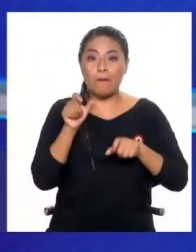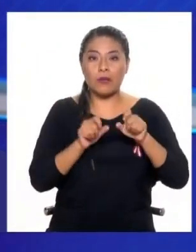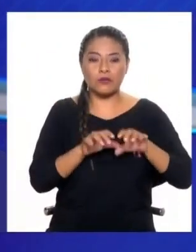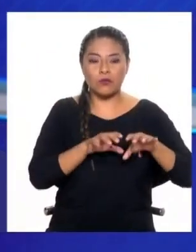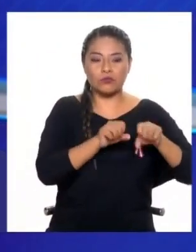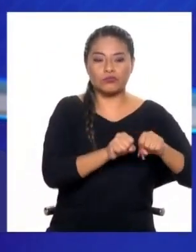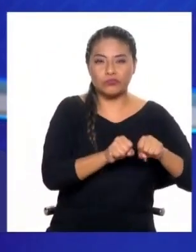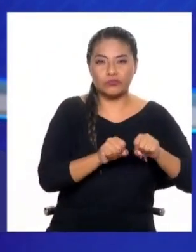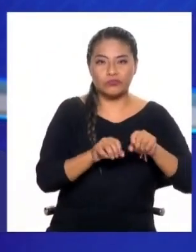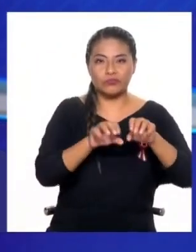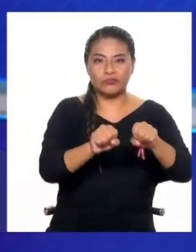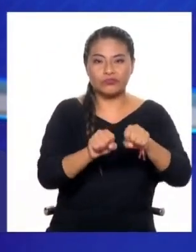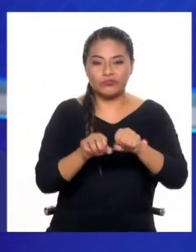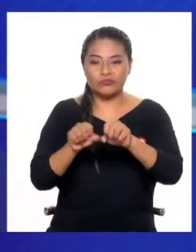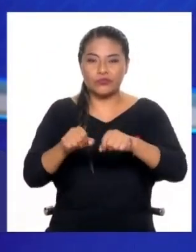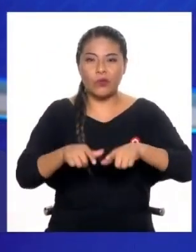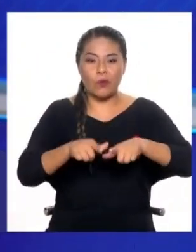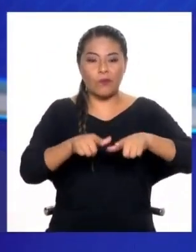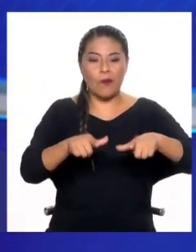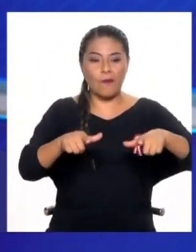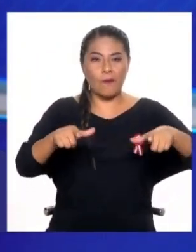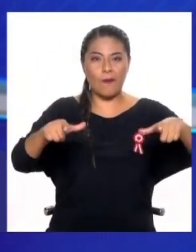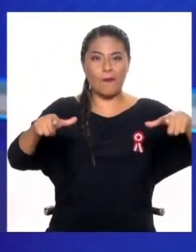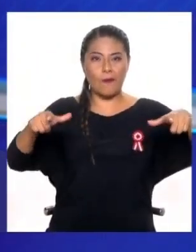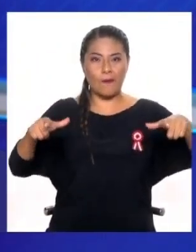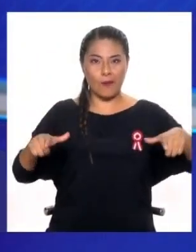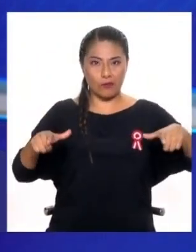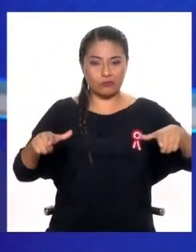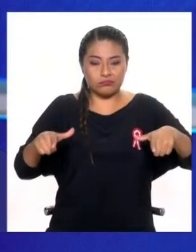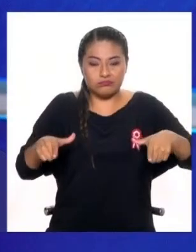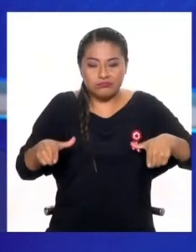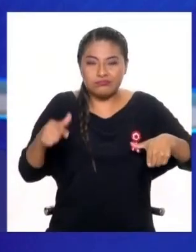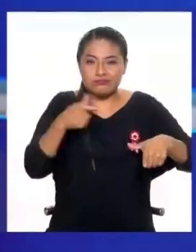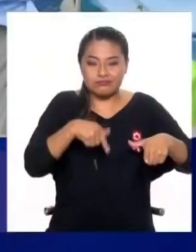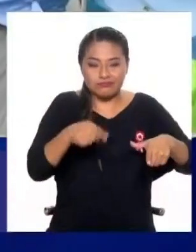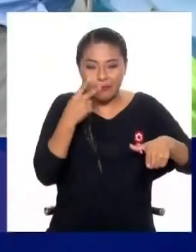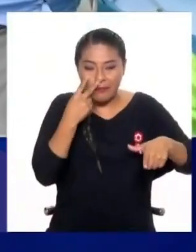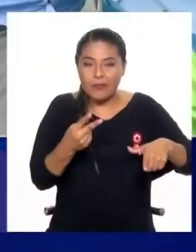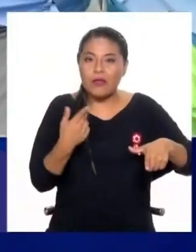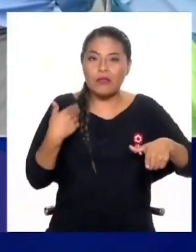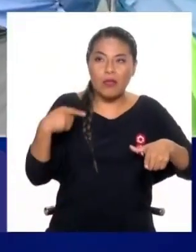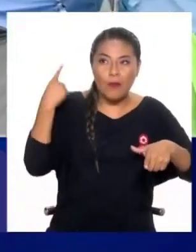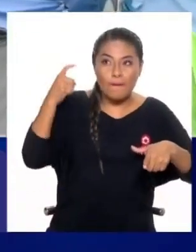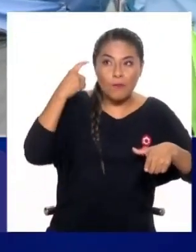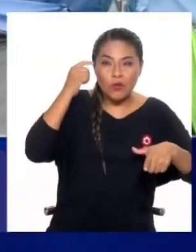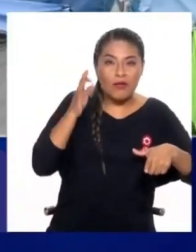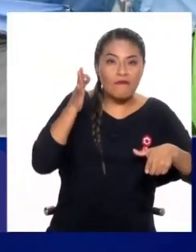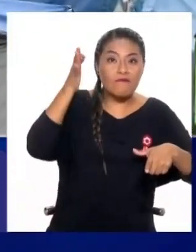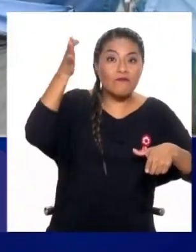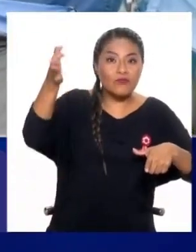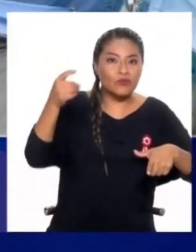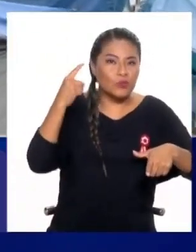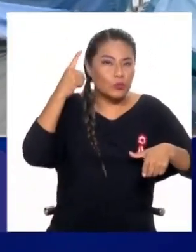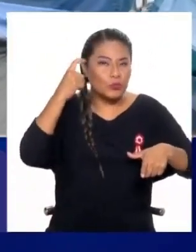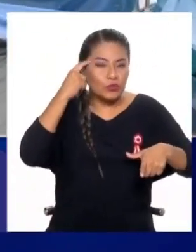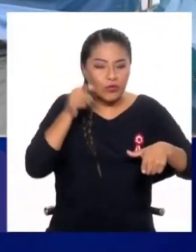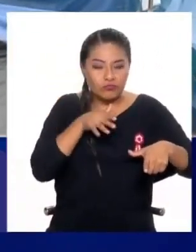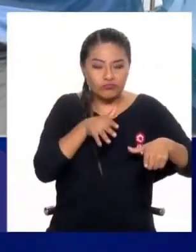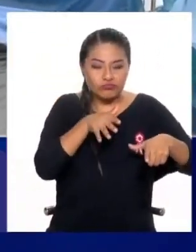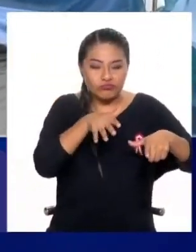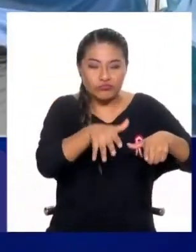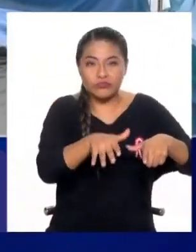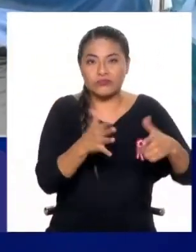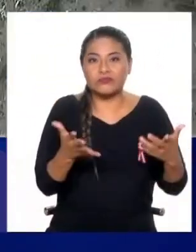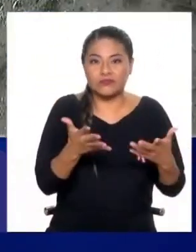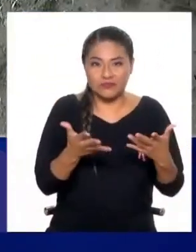está habitando, cómo han crecido y cómo yo orientar mis políticas públicas en desarrollo urbano y cómo también cobrar